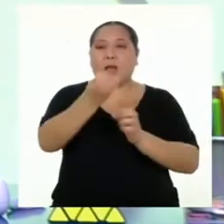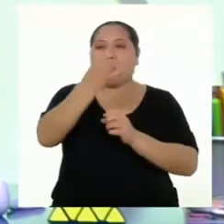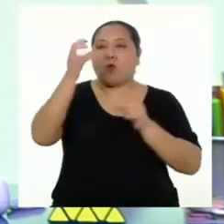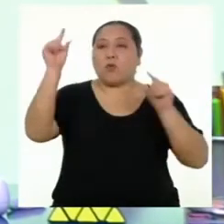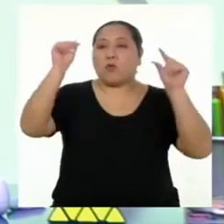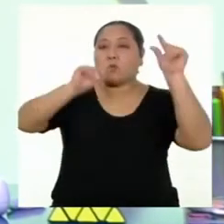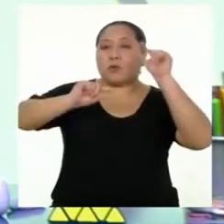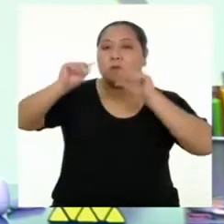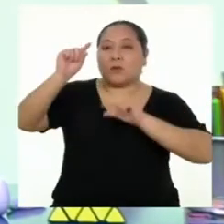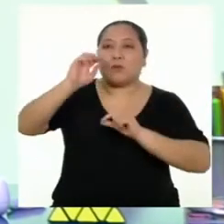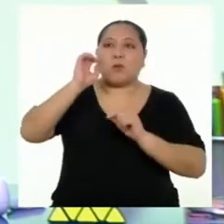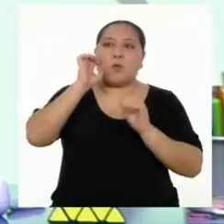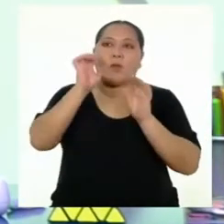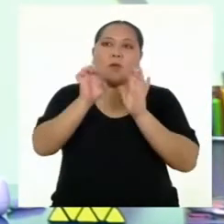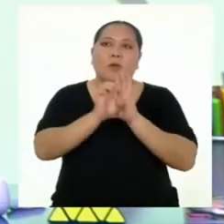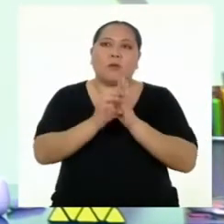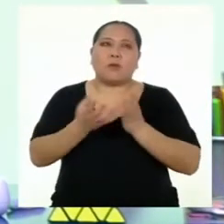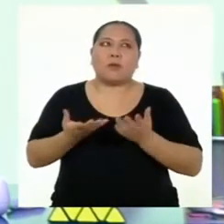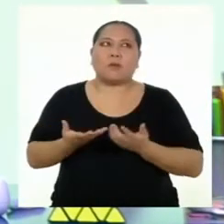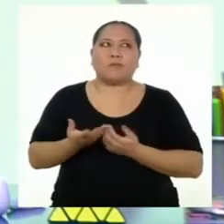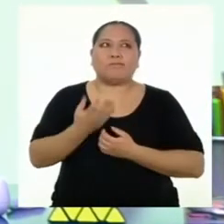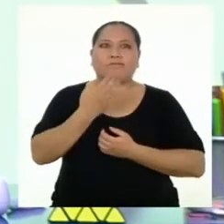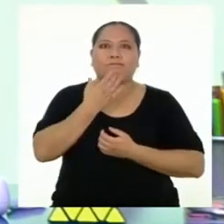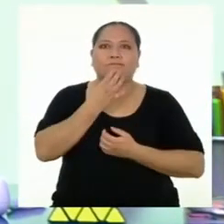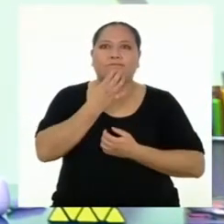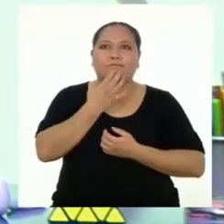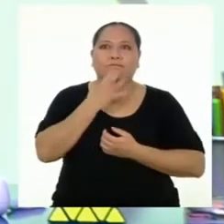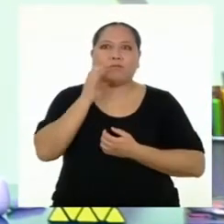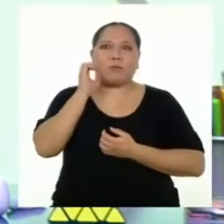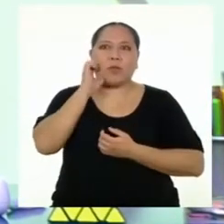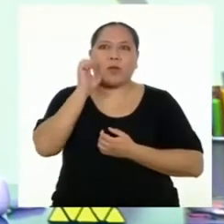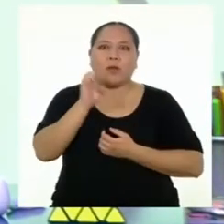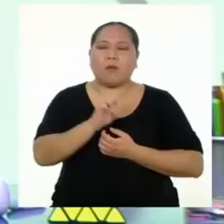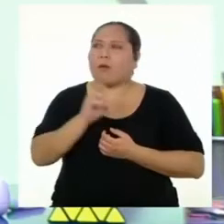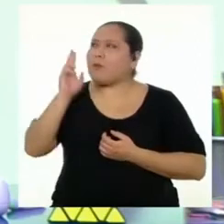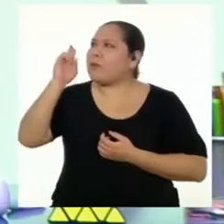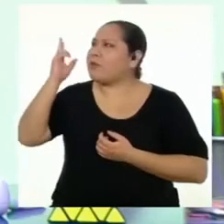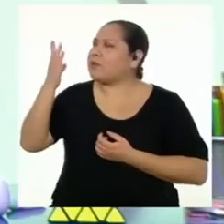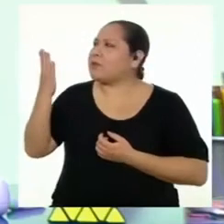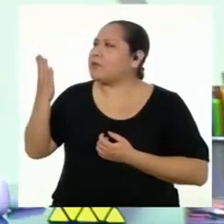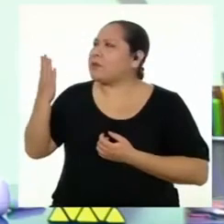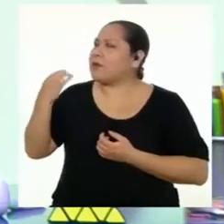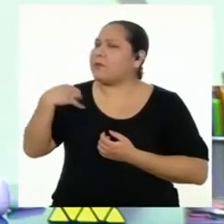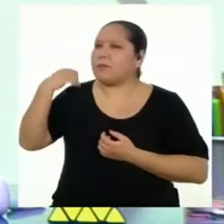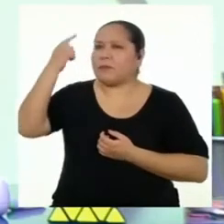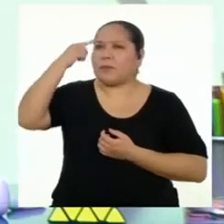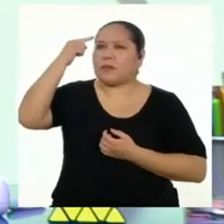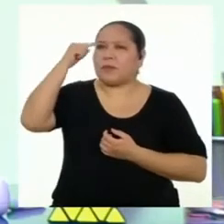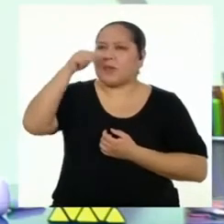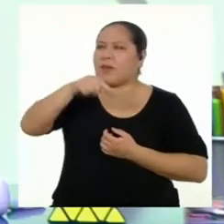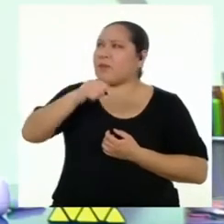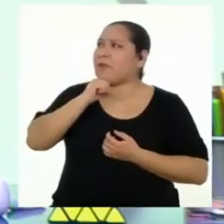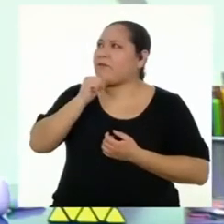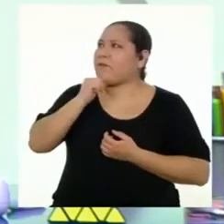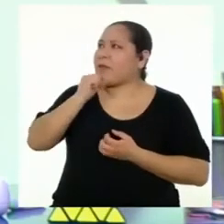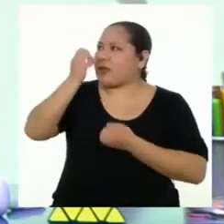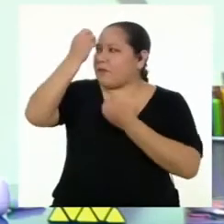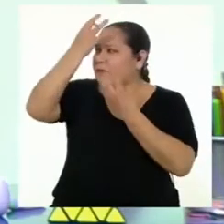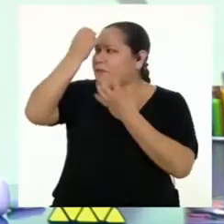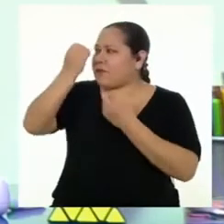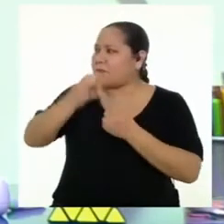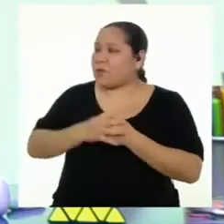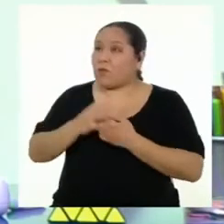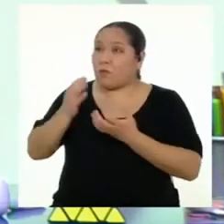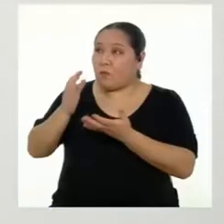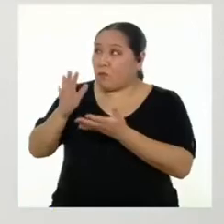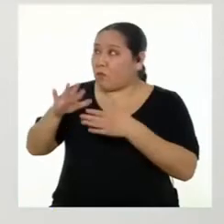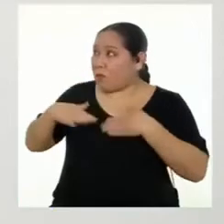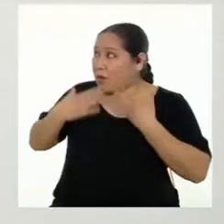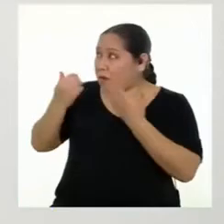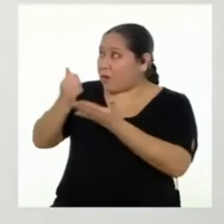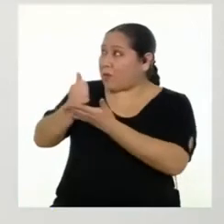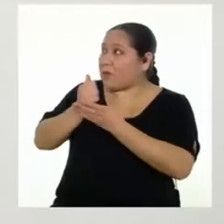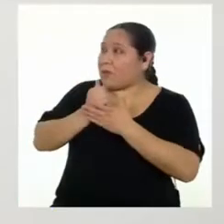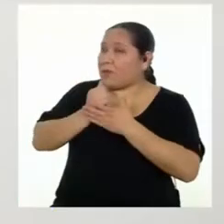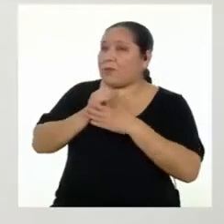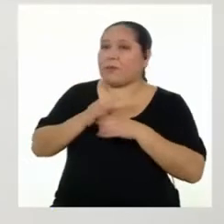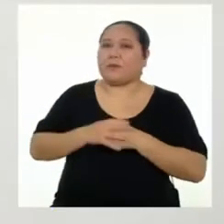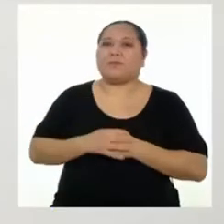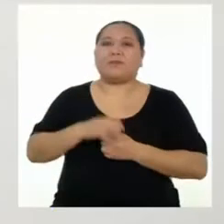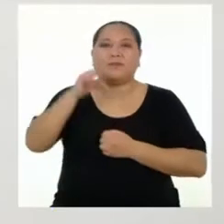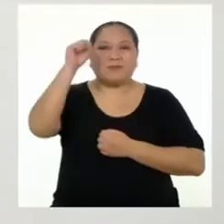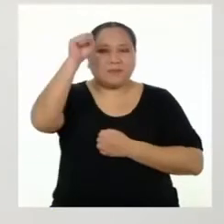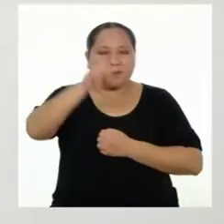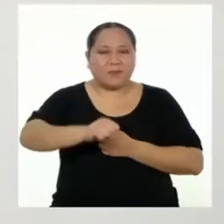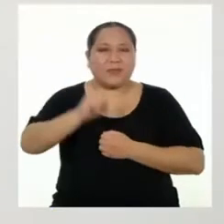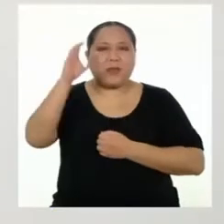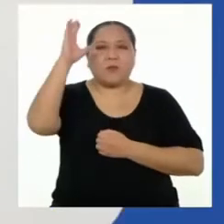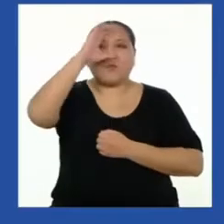como... como... Profesora, creo que aquí me falta información. ¿Me puede ayudar? Claro